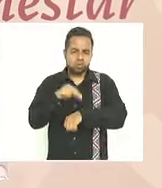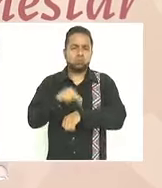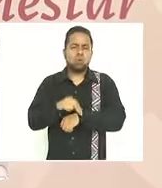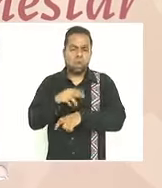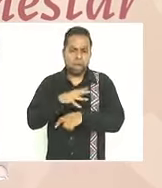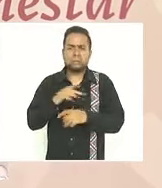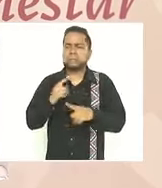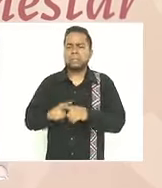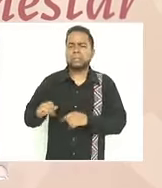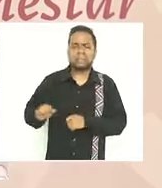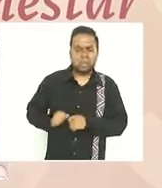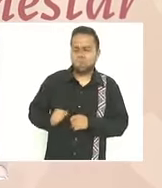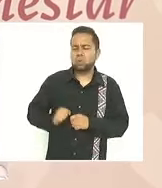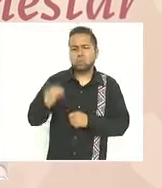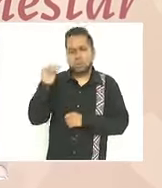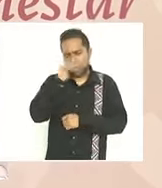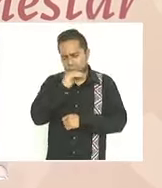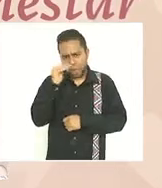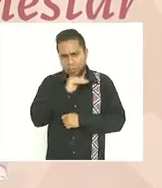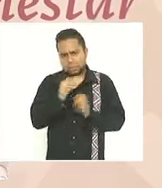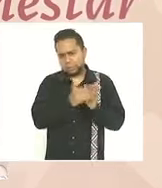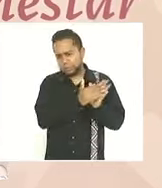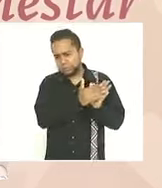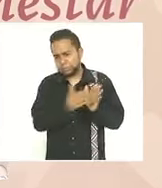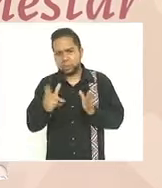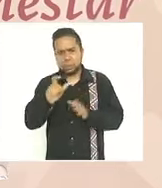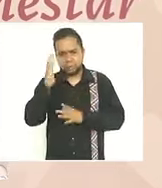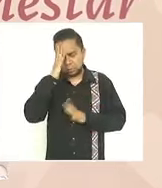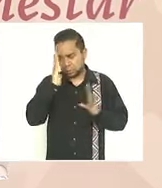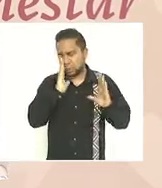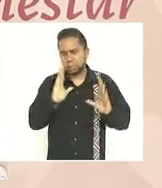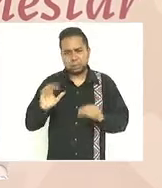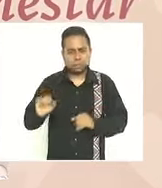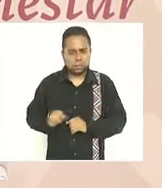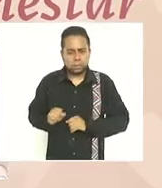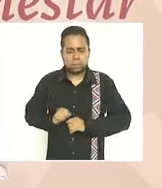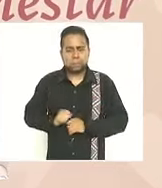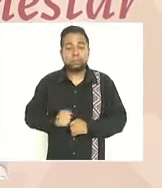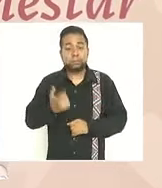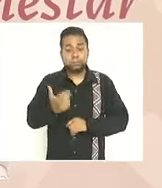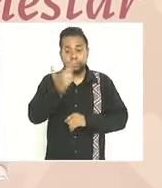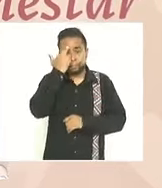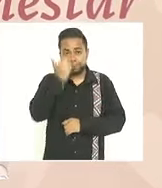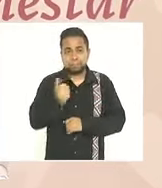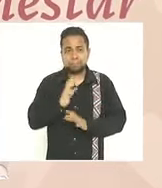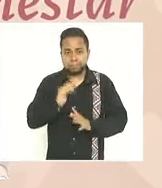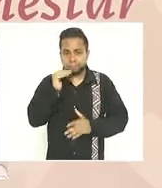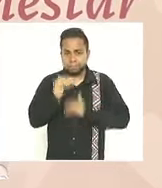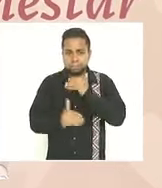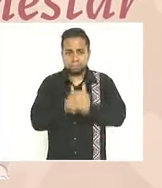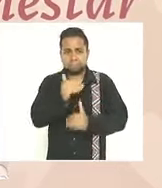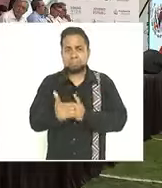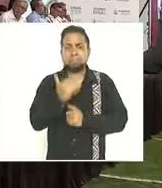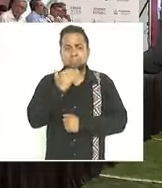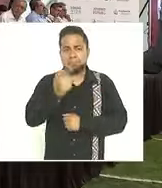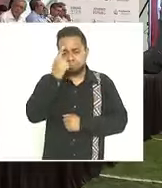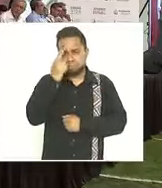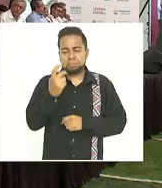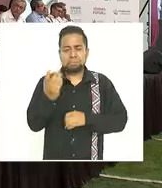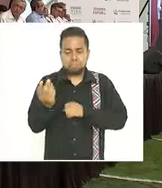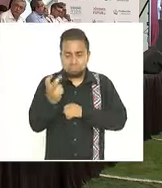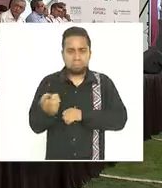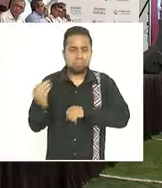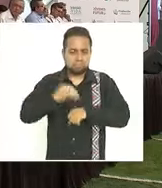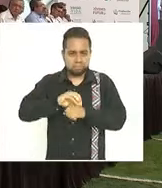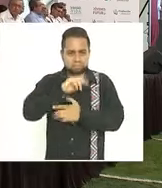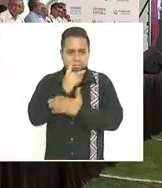Instituto Mexicano del Seguro Social durante el periodo de capacitación de esta manera hemos avanzado bastante bien en la implementación del